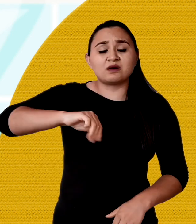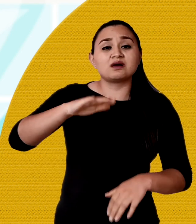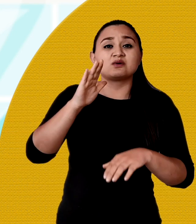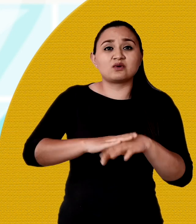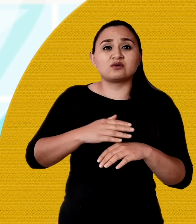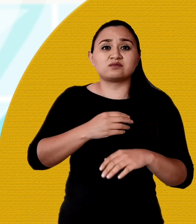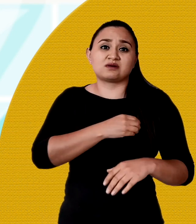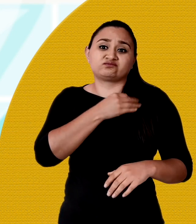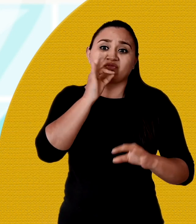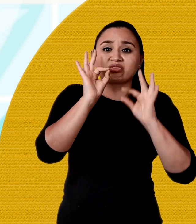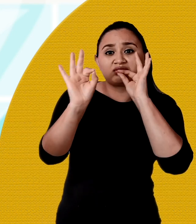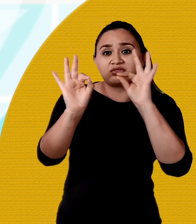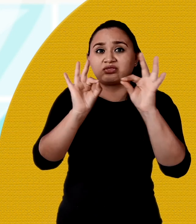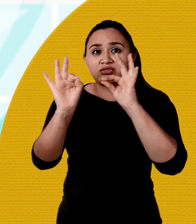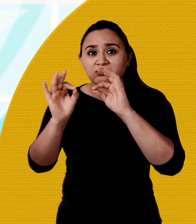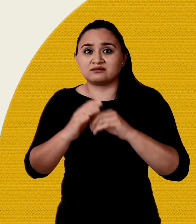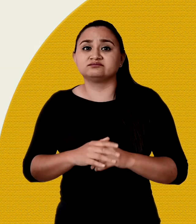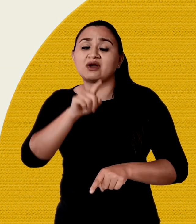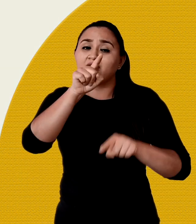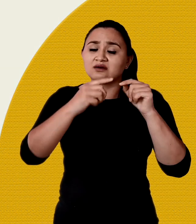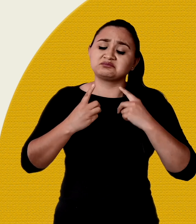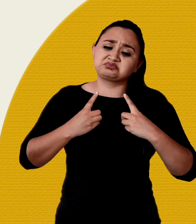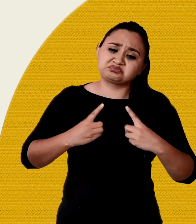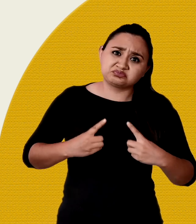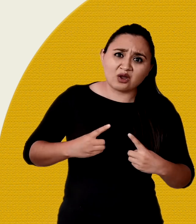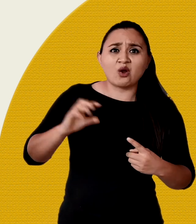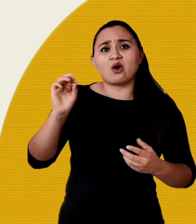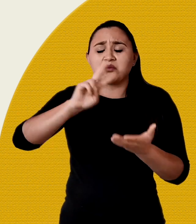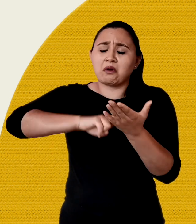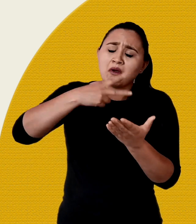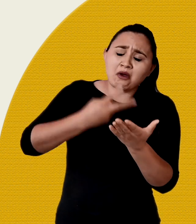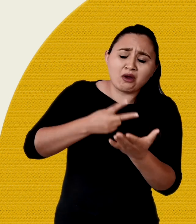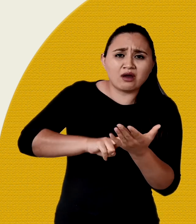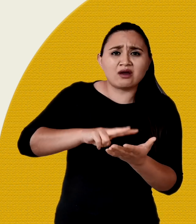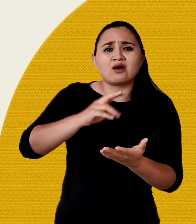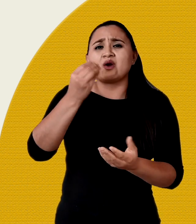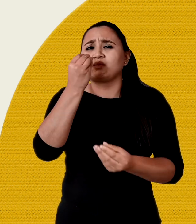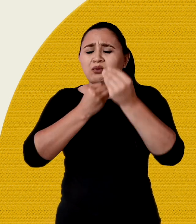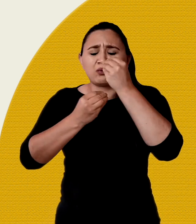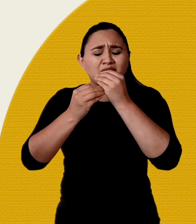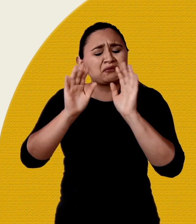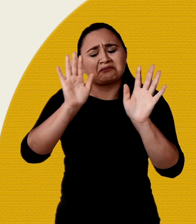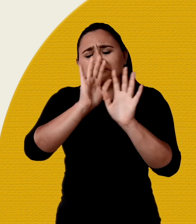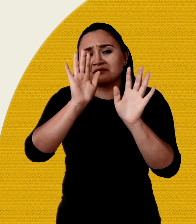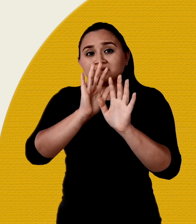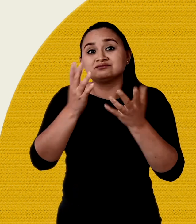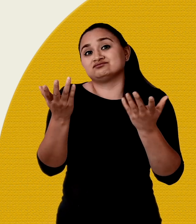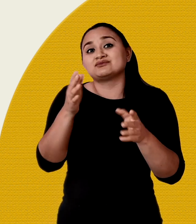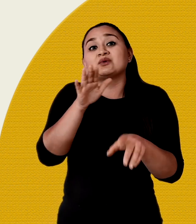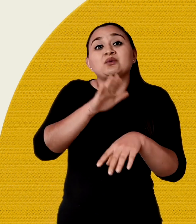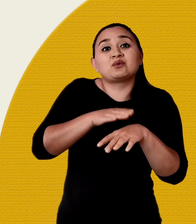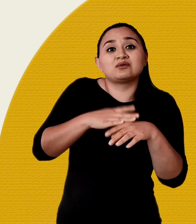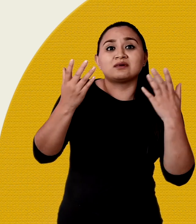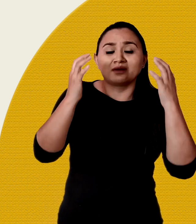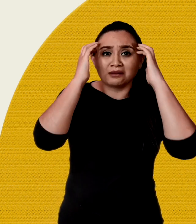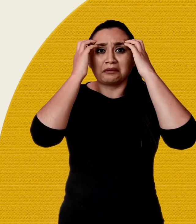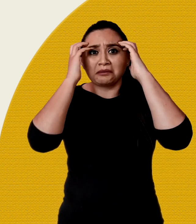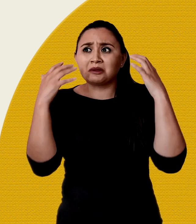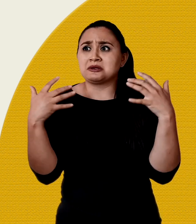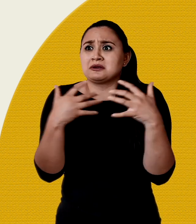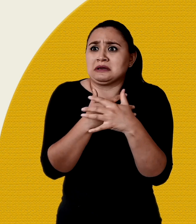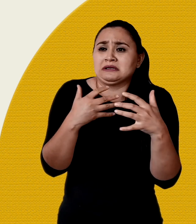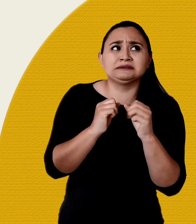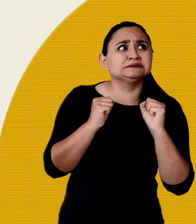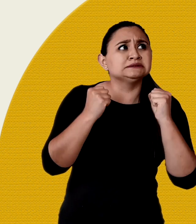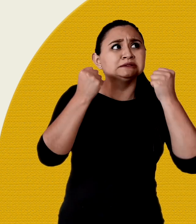causa de la pandemia COVID-19. Se deprimen, duermen mal, no quieren comer porque están preocupados, tienen miedo